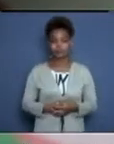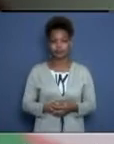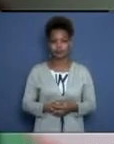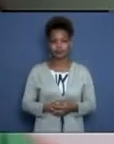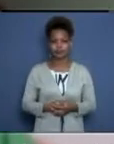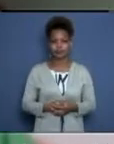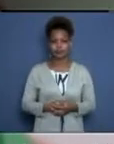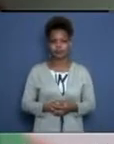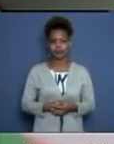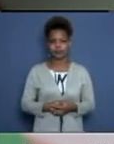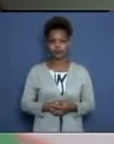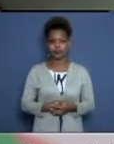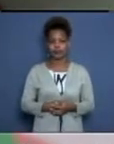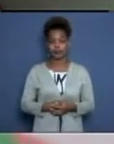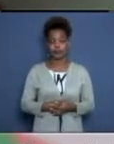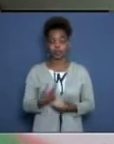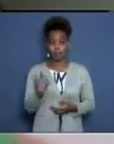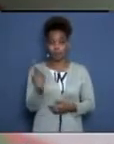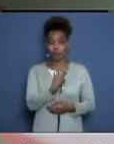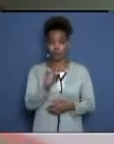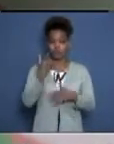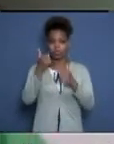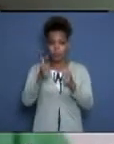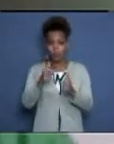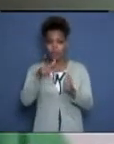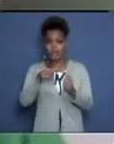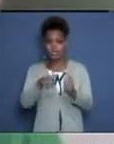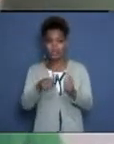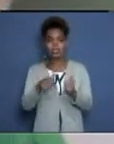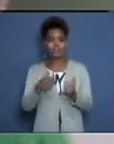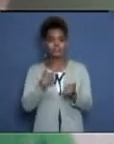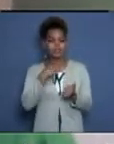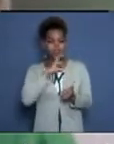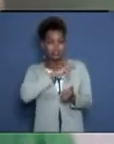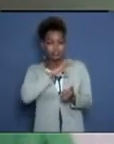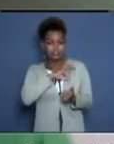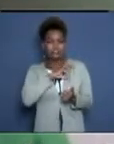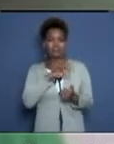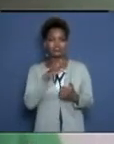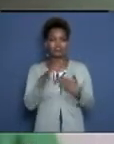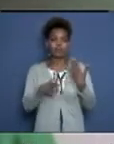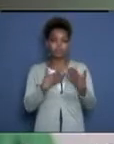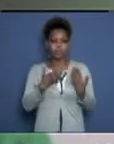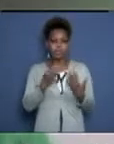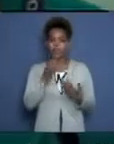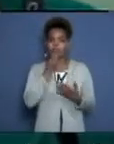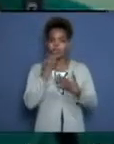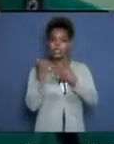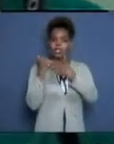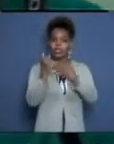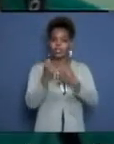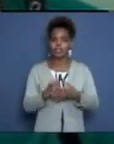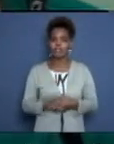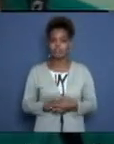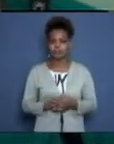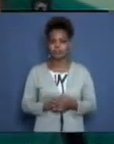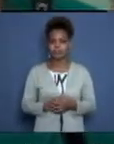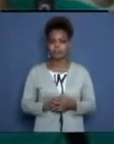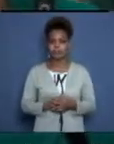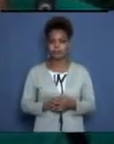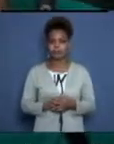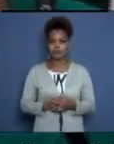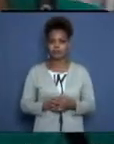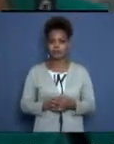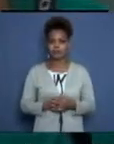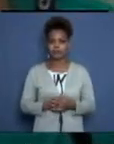aquí combatiendo cada día. Es un honor, como ya dije, estar ayudando a todas estas personas. Estos son nuestros titanes